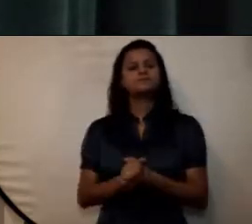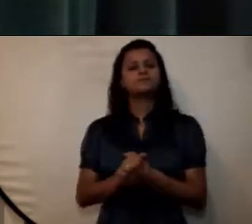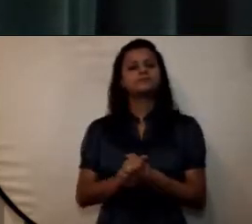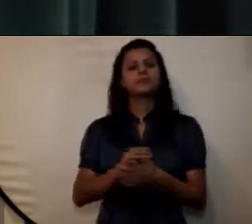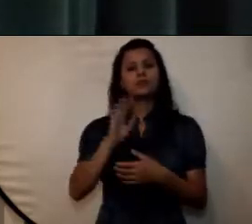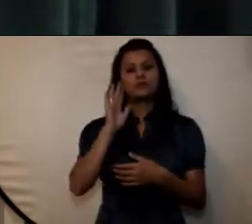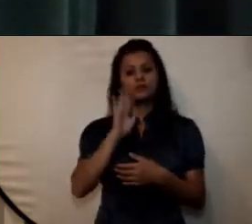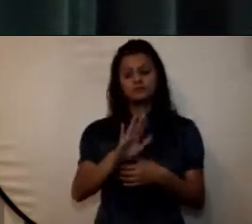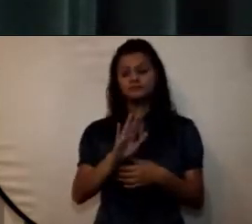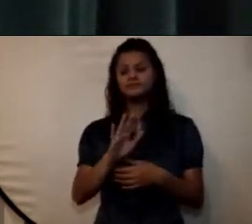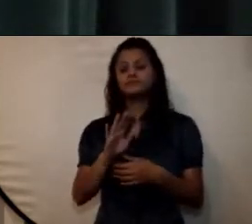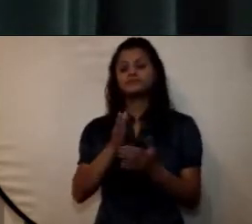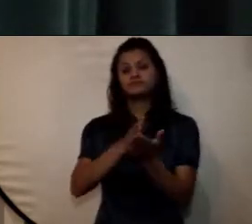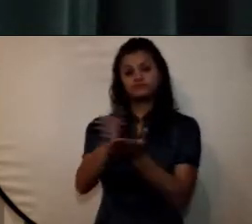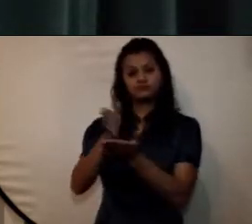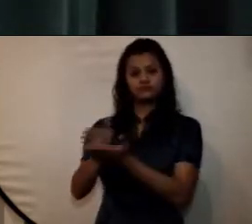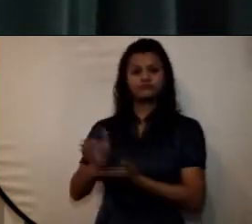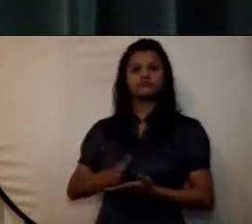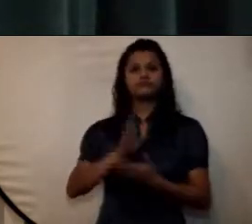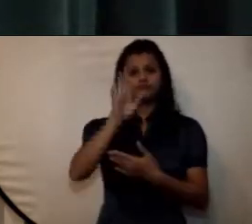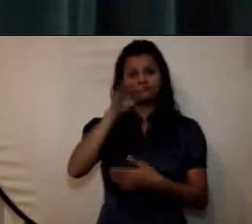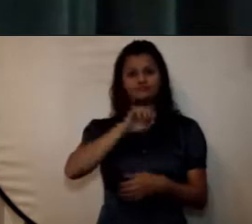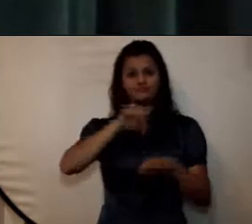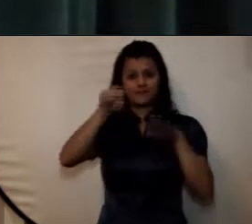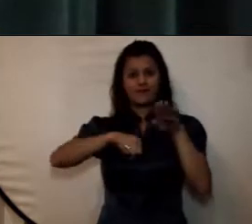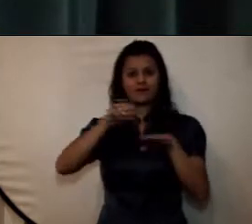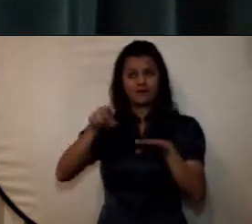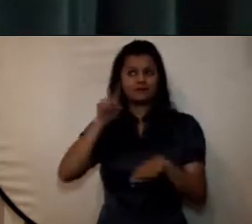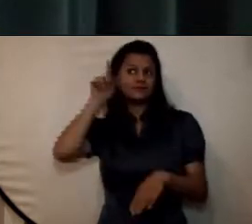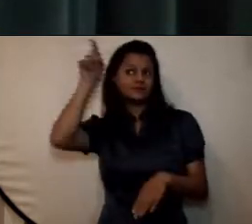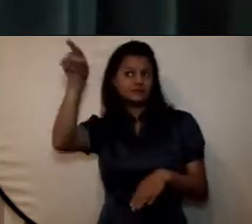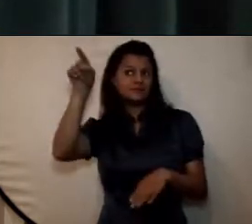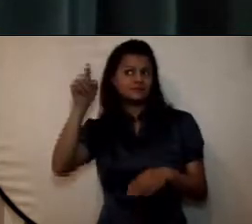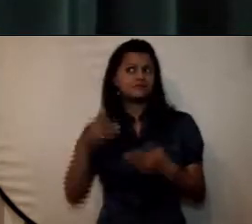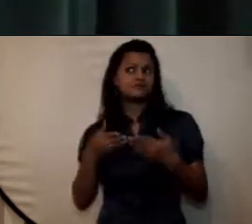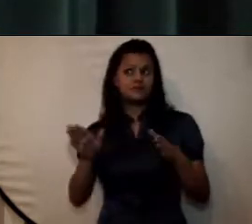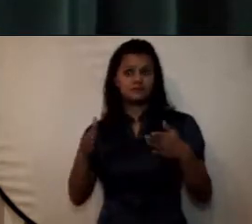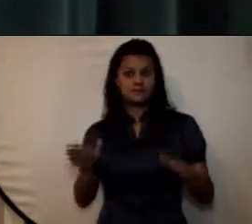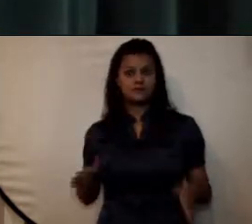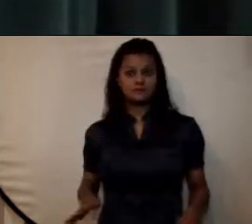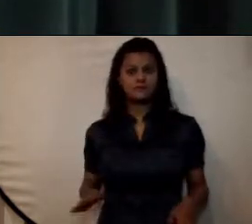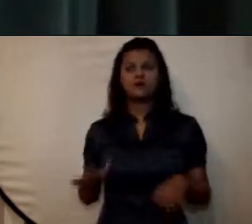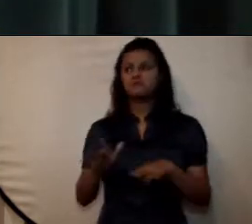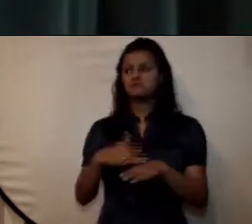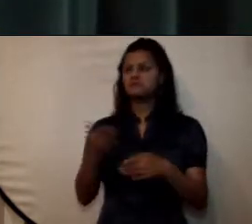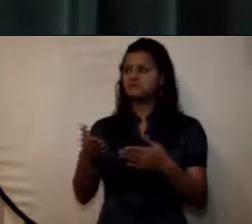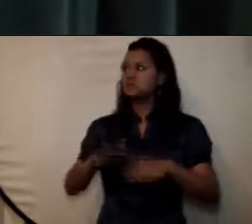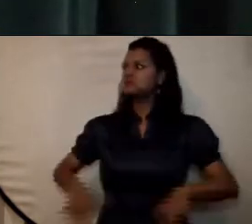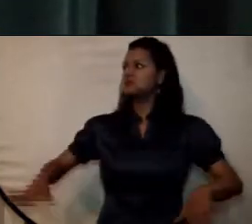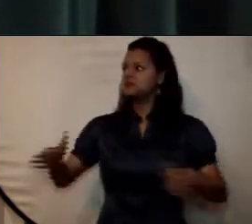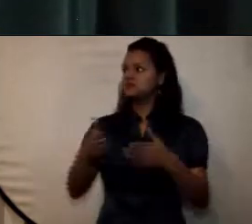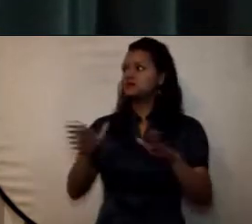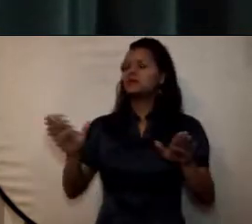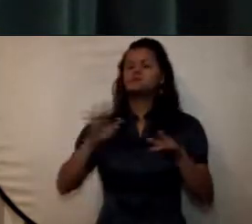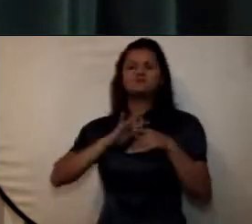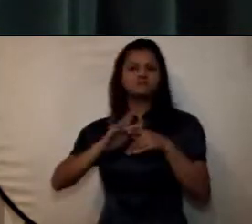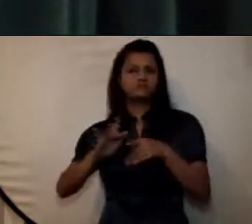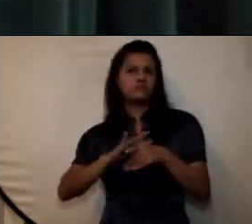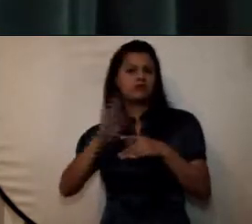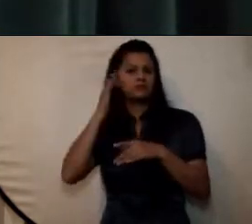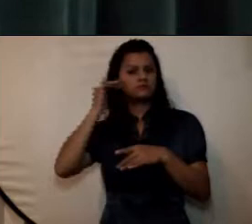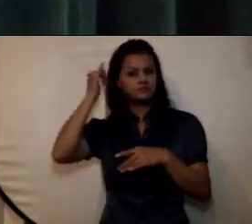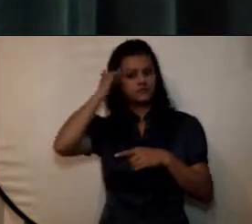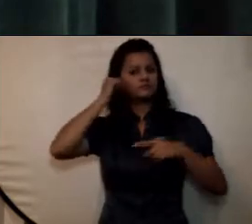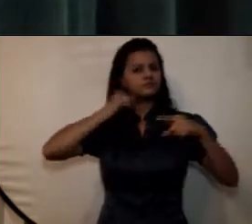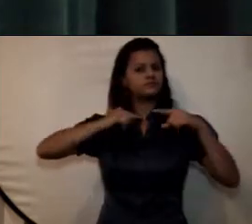la sede campus nueva granada han motivado la creación de espacios nuevos para las prácticas académicas administrativas y de bienestar